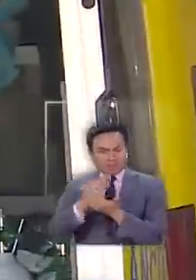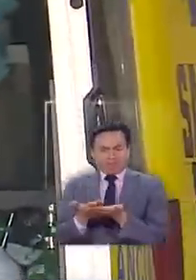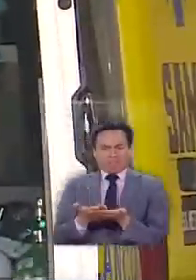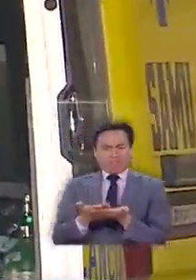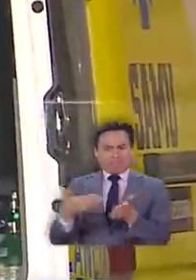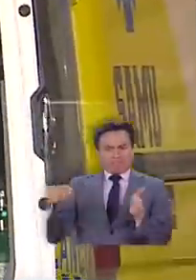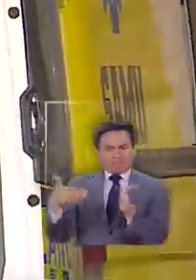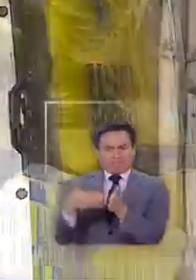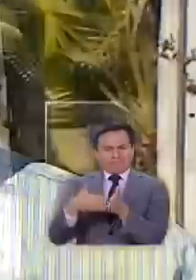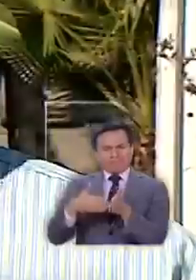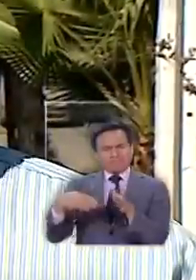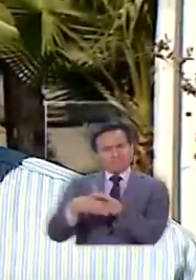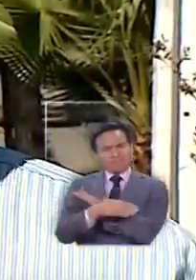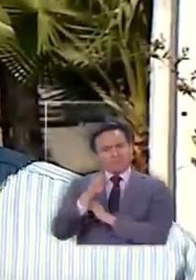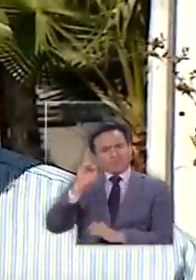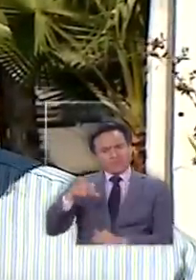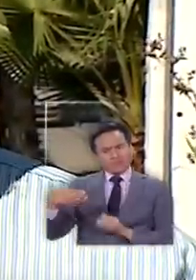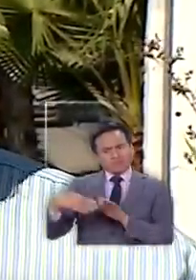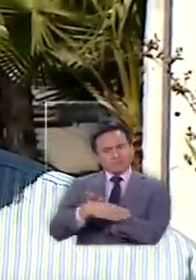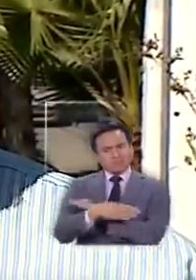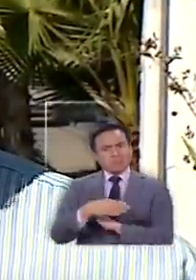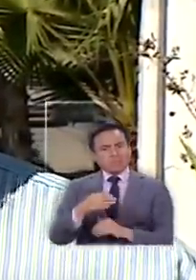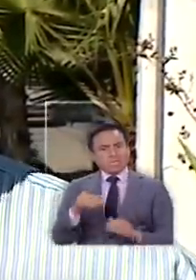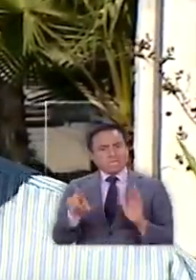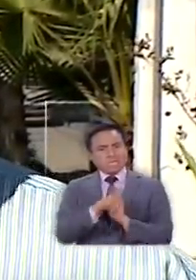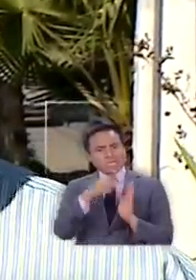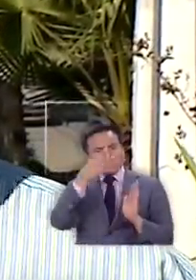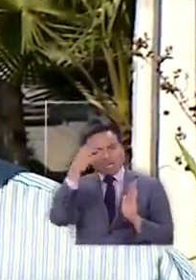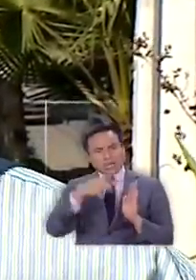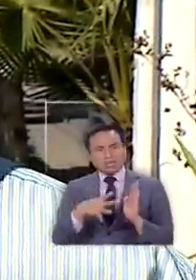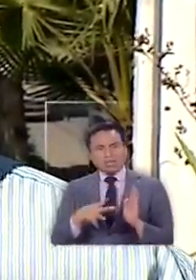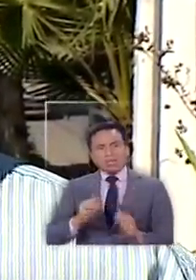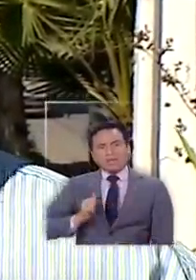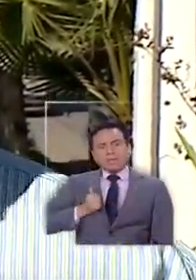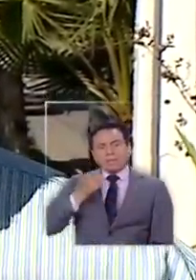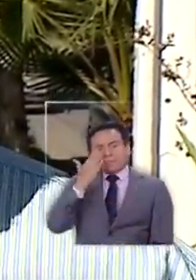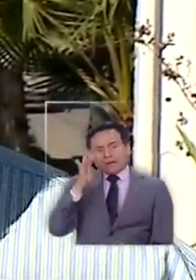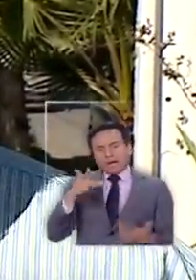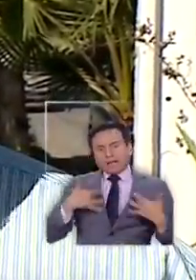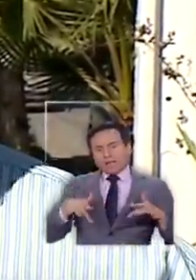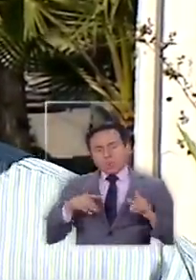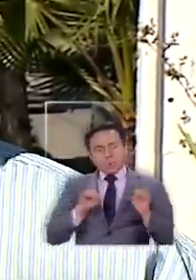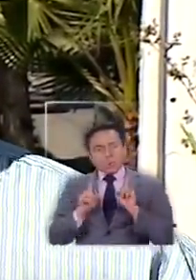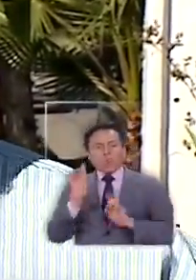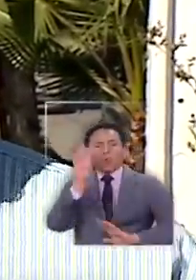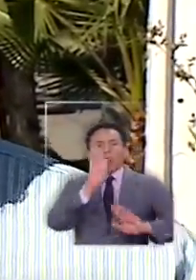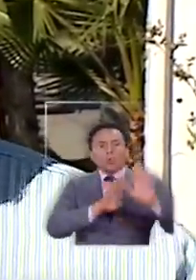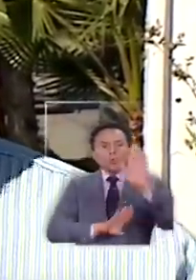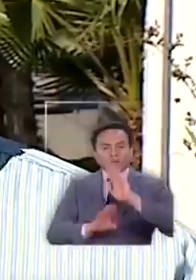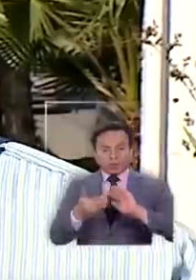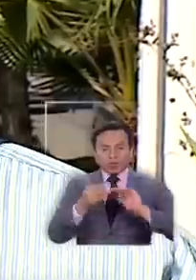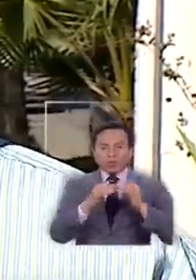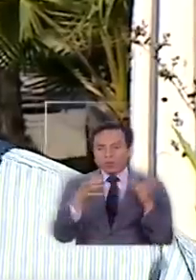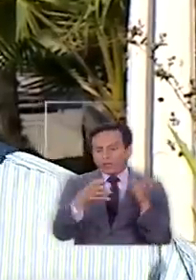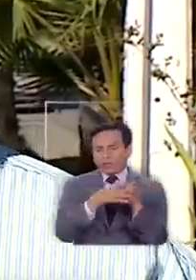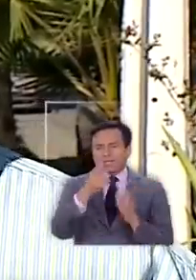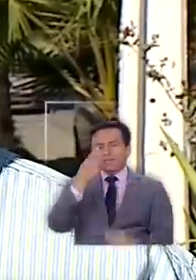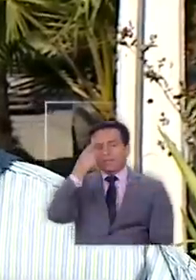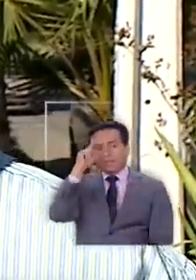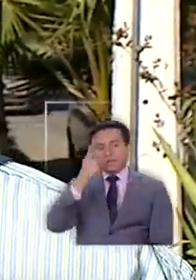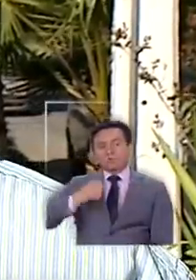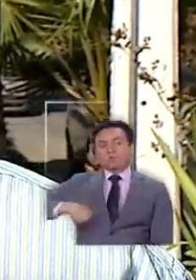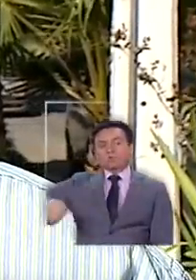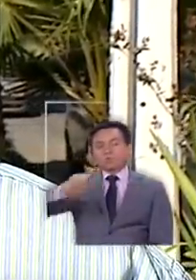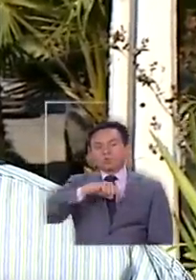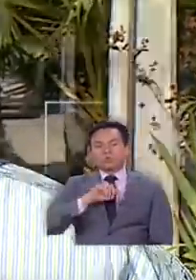es ilegal. Hay que dejarlo claro que no creo que exista una mala voluntad ni nada por el estilo sino que cuidar a la comunidad pero nosotros